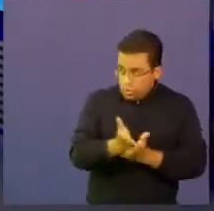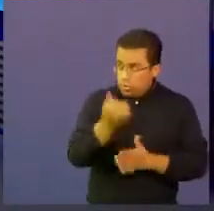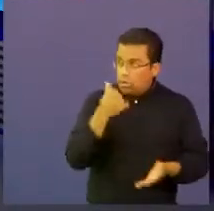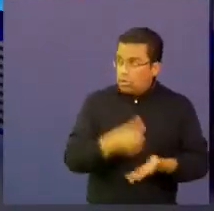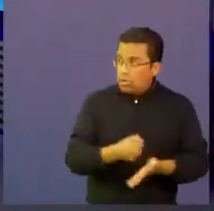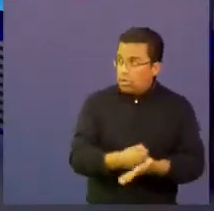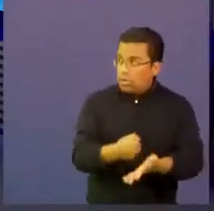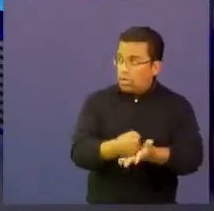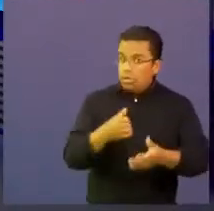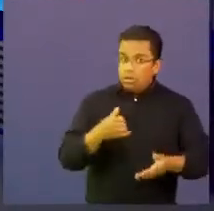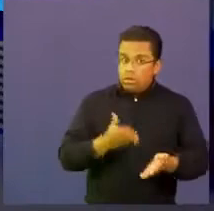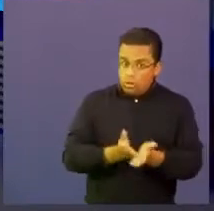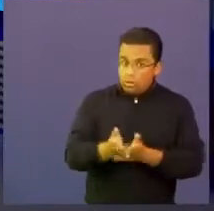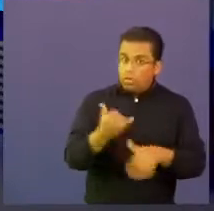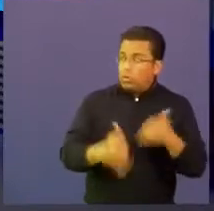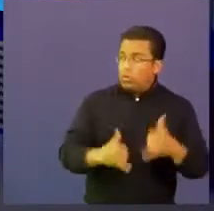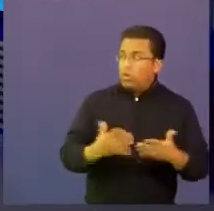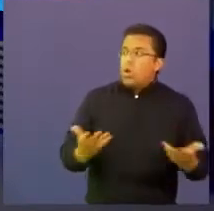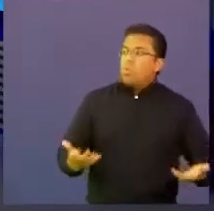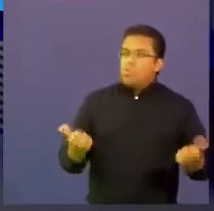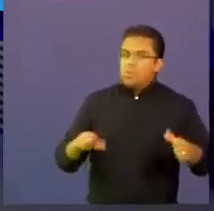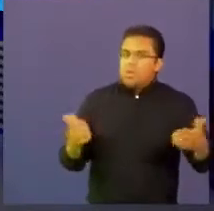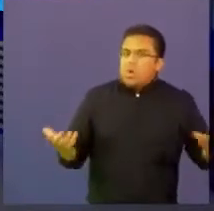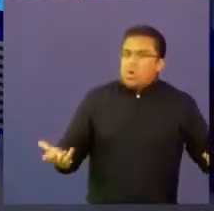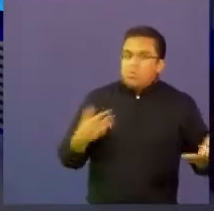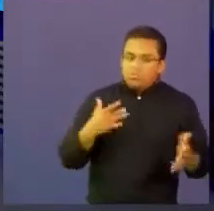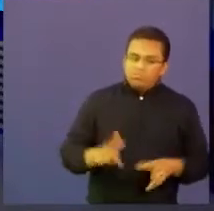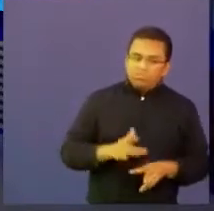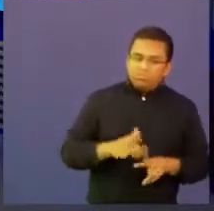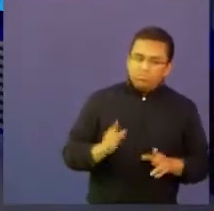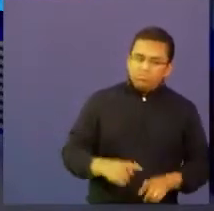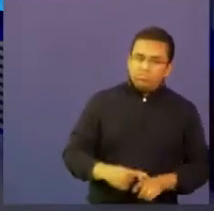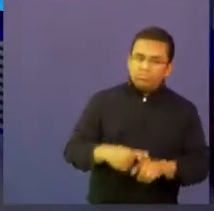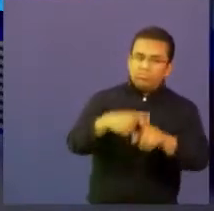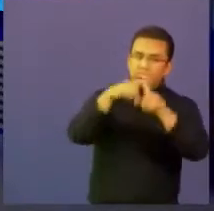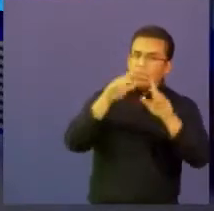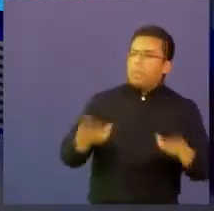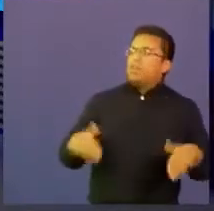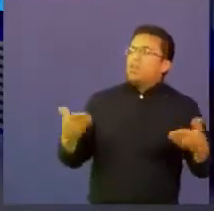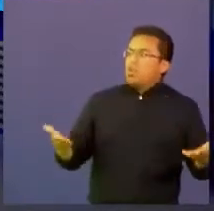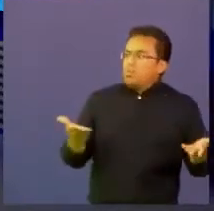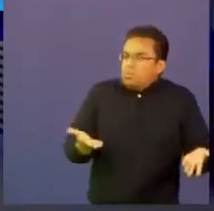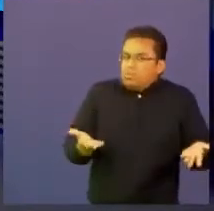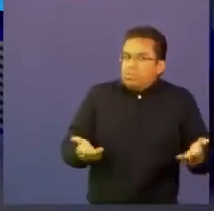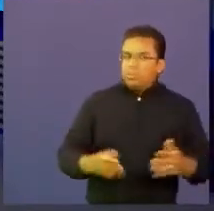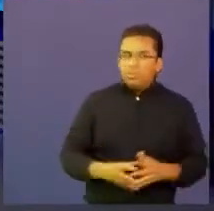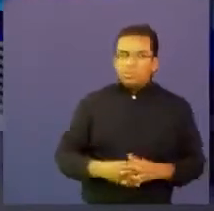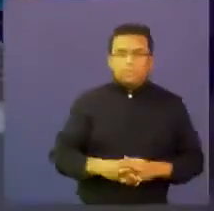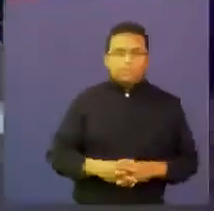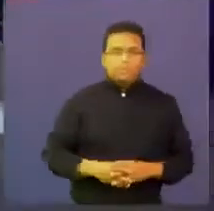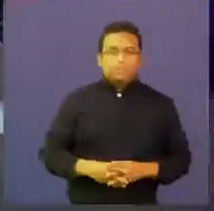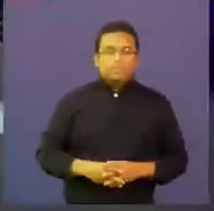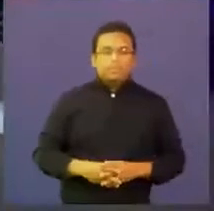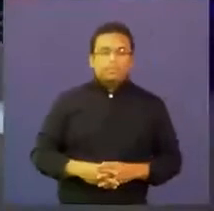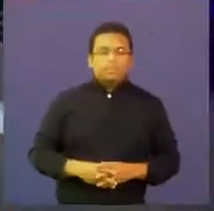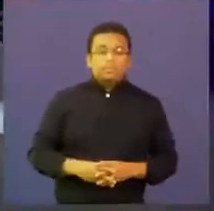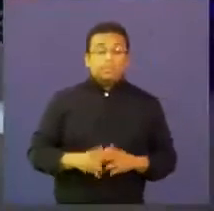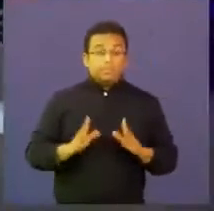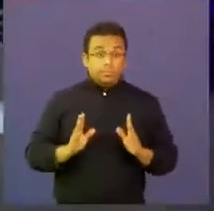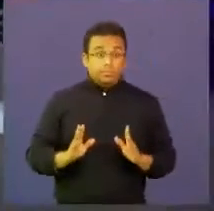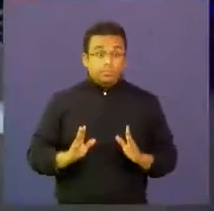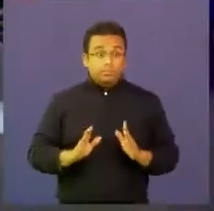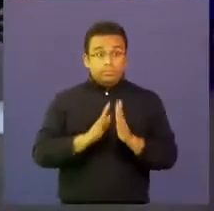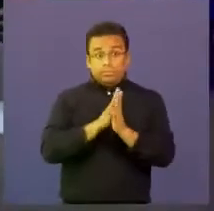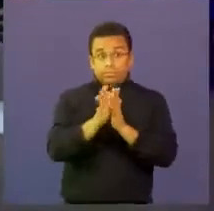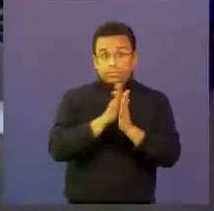vamos a hacer? ¿qué va a pasar? ¿cómo podemos seguir promocionando el trabajo con los contenidos y con las aplicaciones? Te cuento que este ejercicio